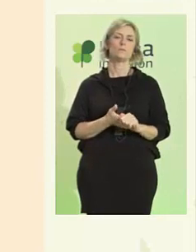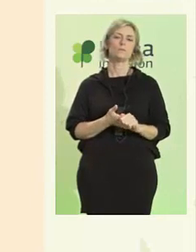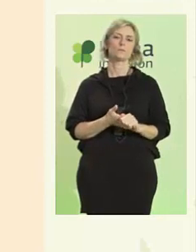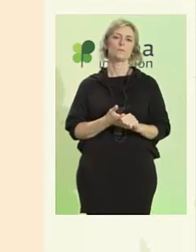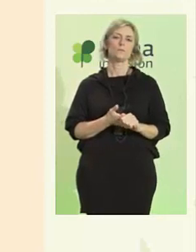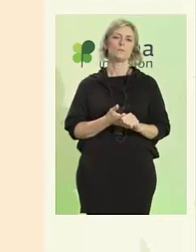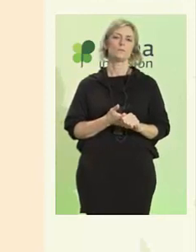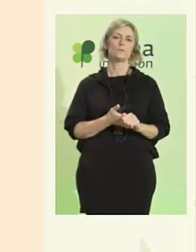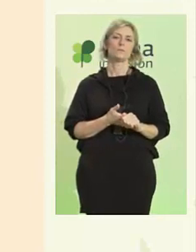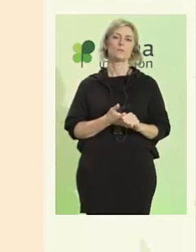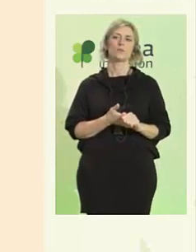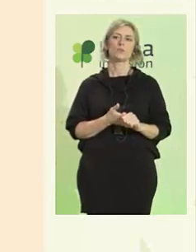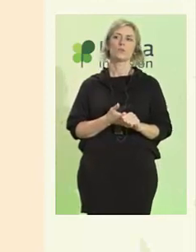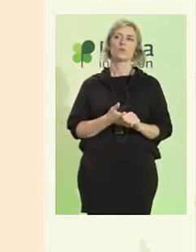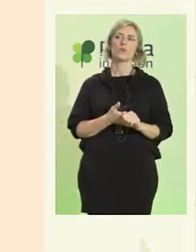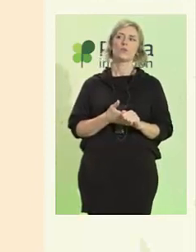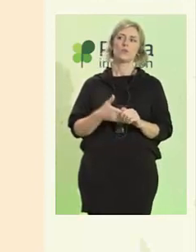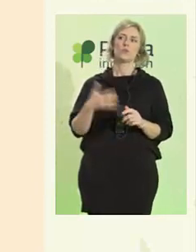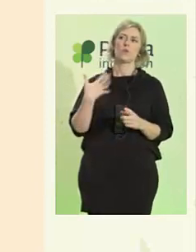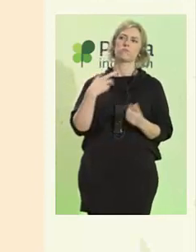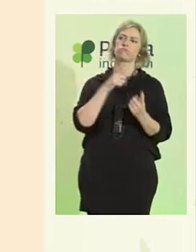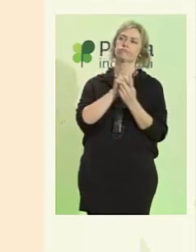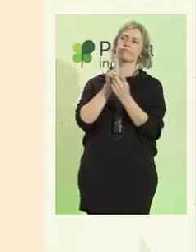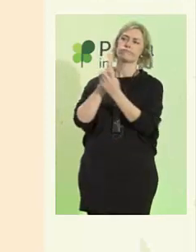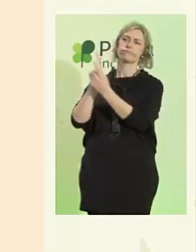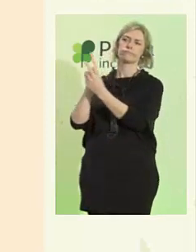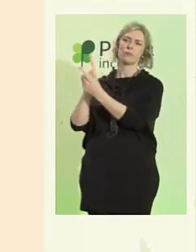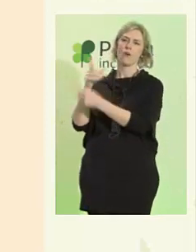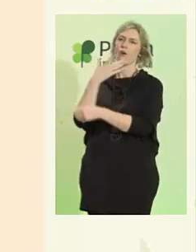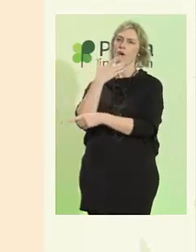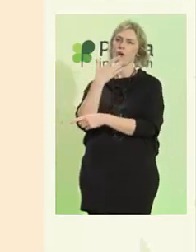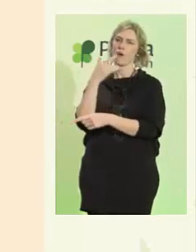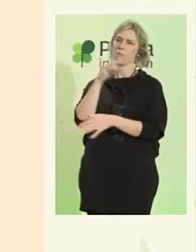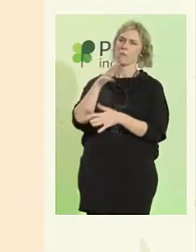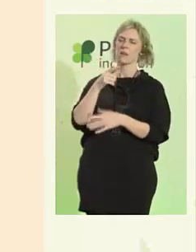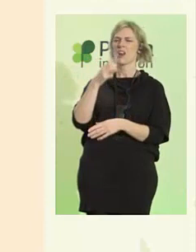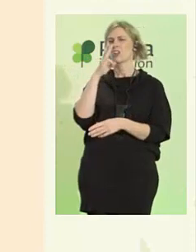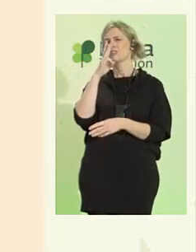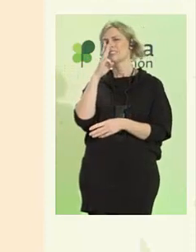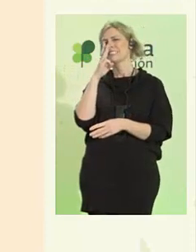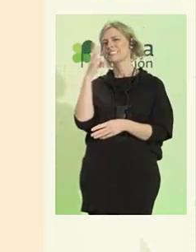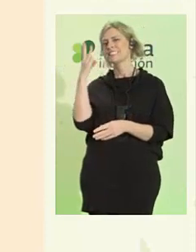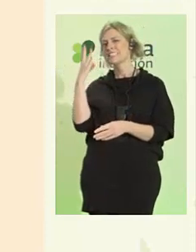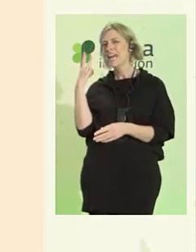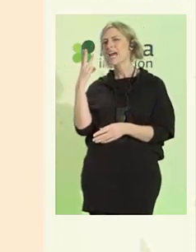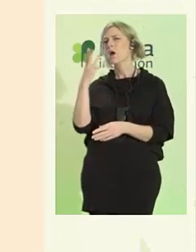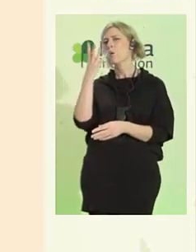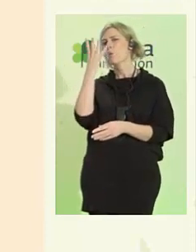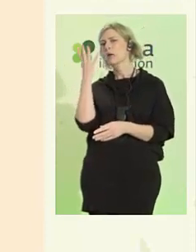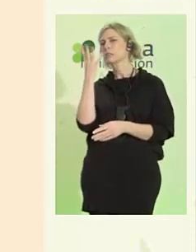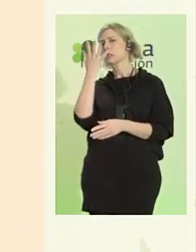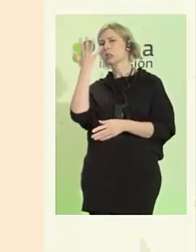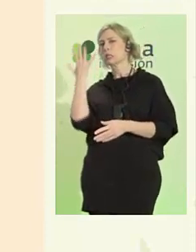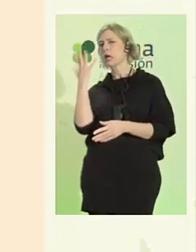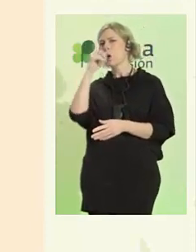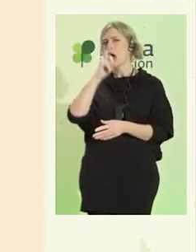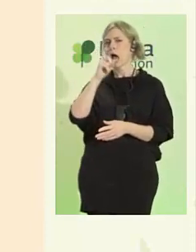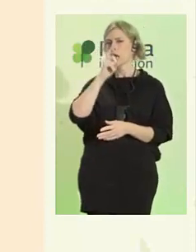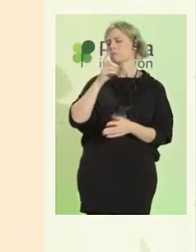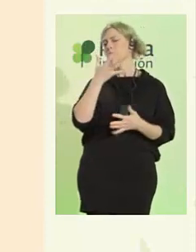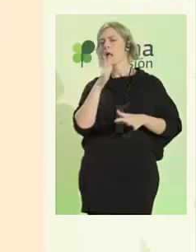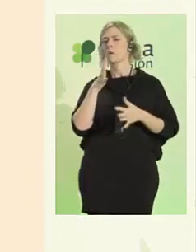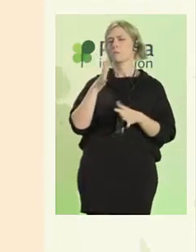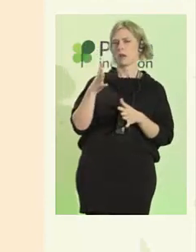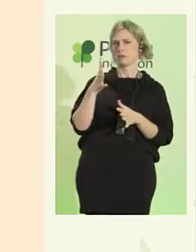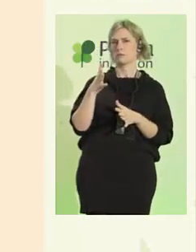Os conozco desde hace 3, 4 o 5 años como mucho, pero ha sido una experiencia que me ha marcado de